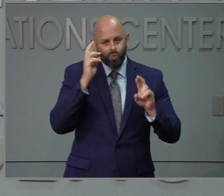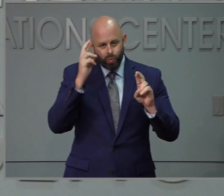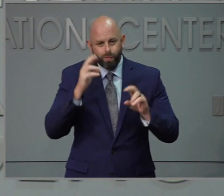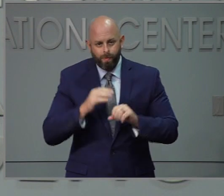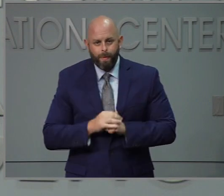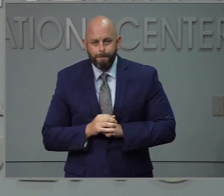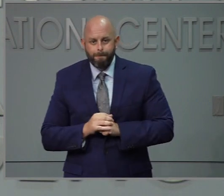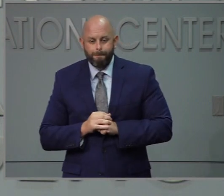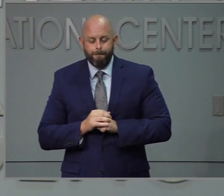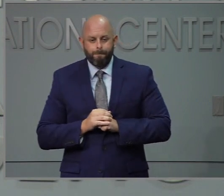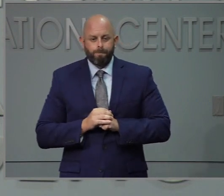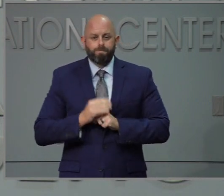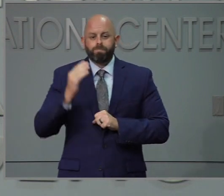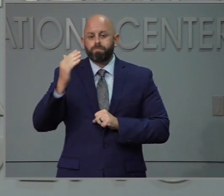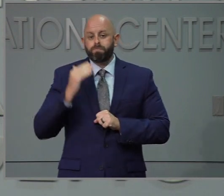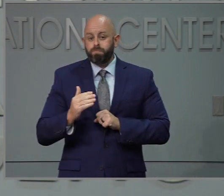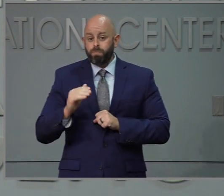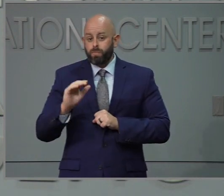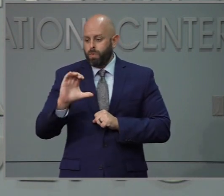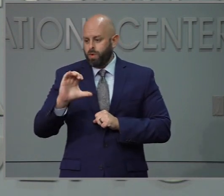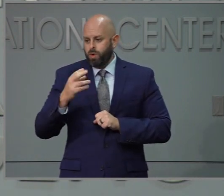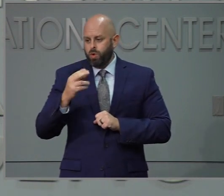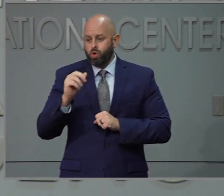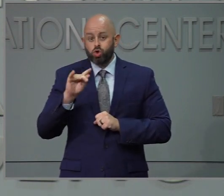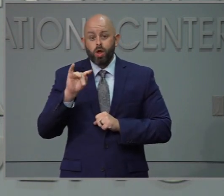Jiri peralta de charlota de agenda.